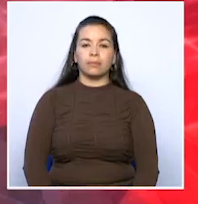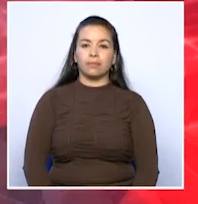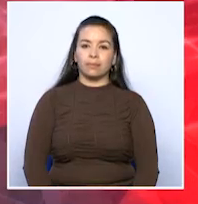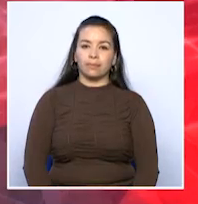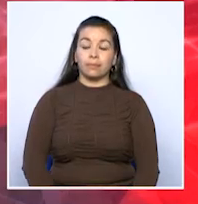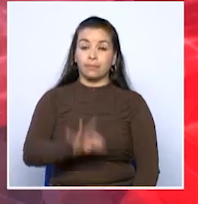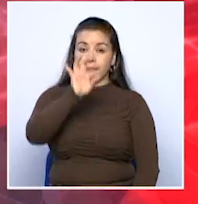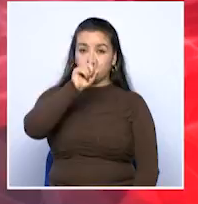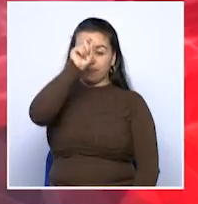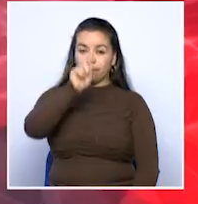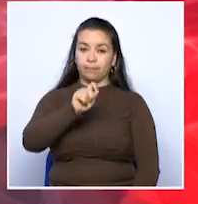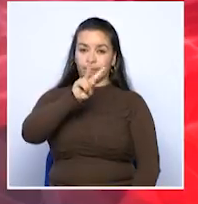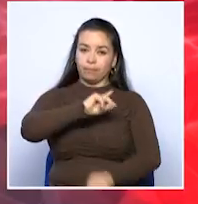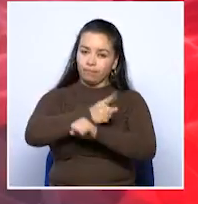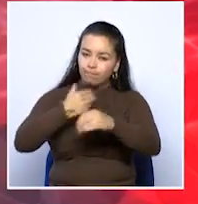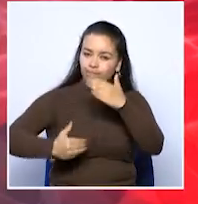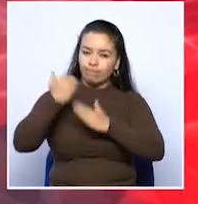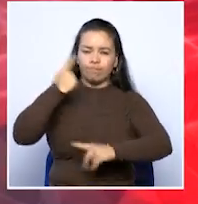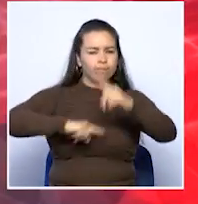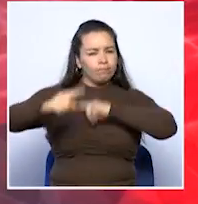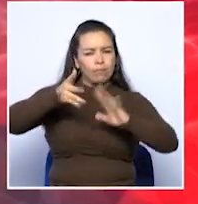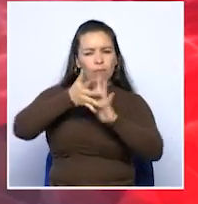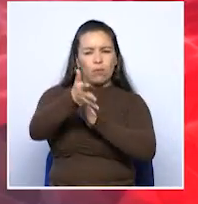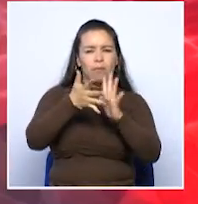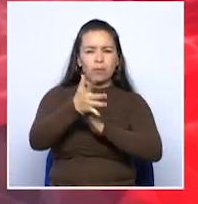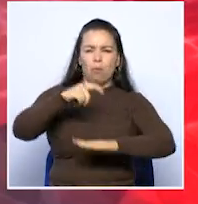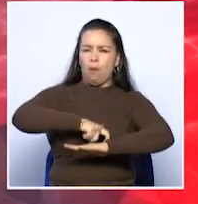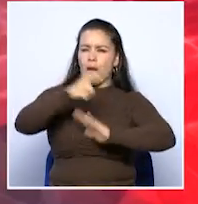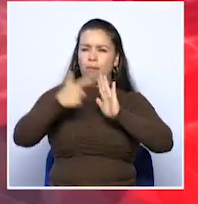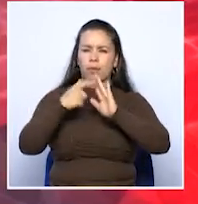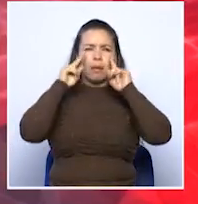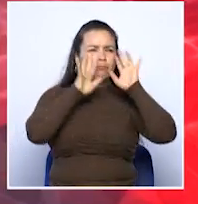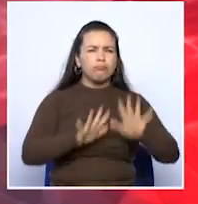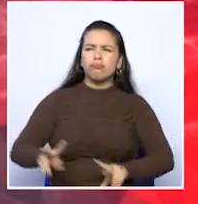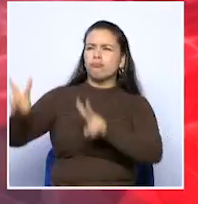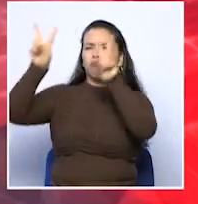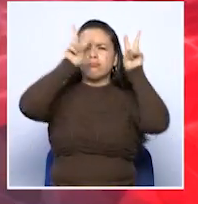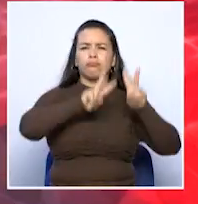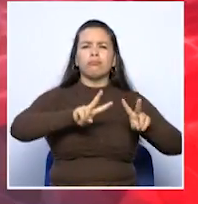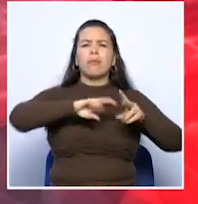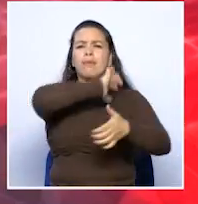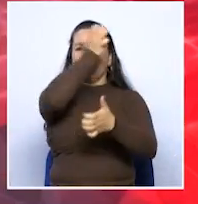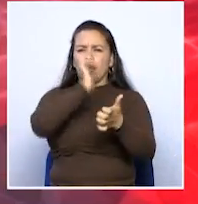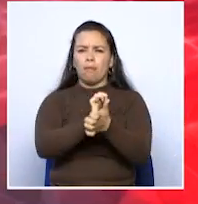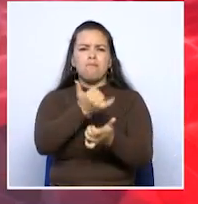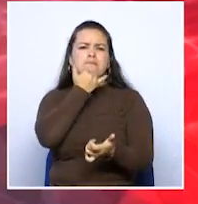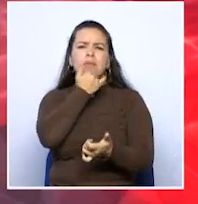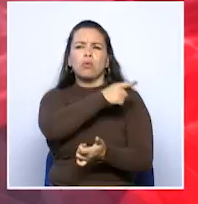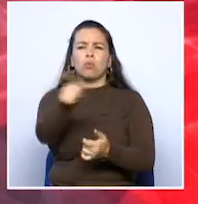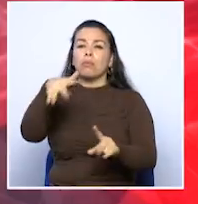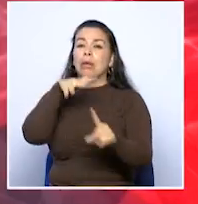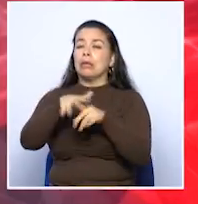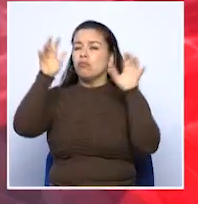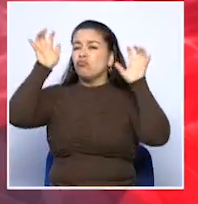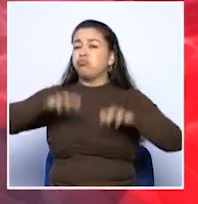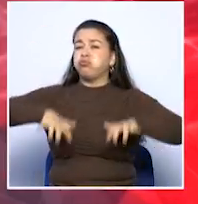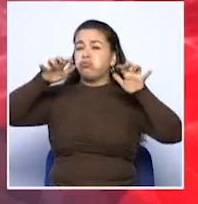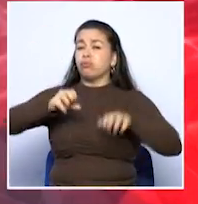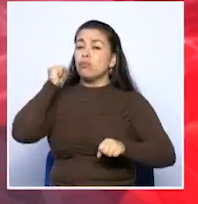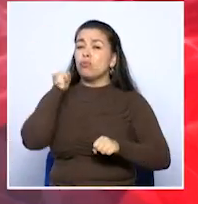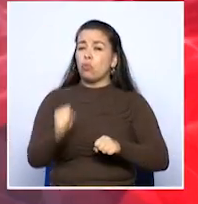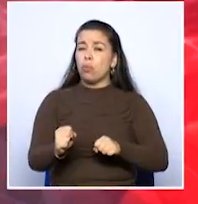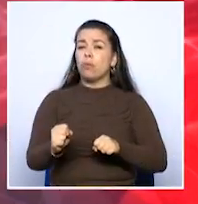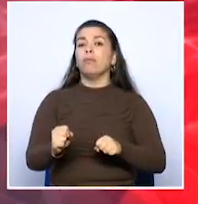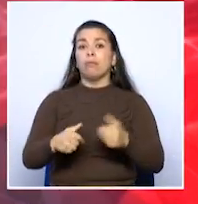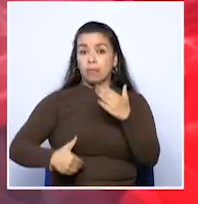A las ocho de la noche, dos minutos, comenzamos con toda la información. Hacemos un panorama por lo que está sucediendo en el Triángulo del Café debido a la temporada de lluvias. Comenzamos en el